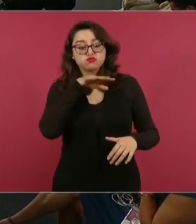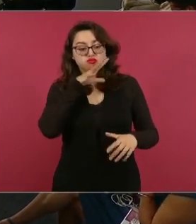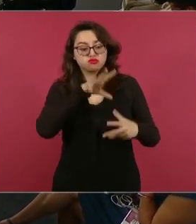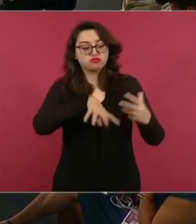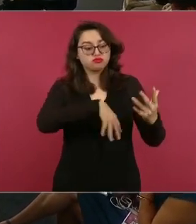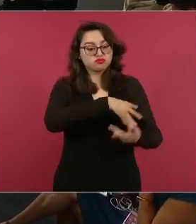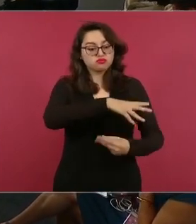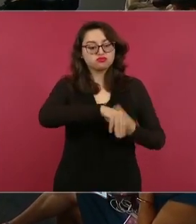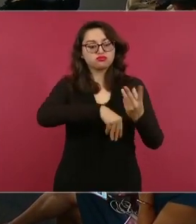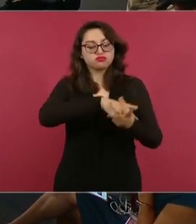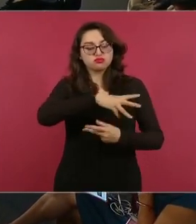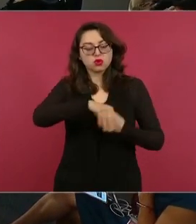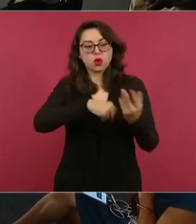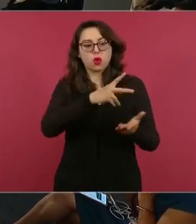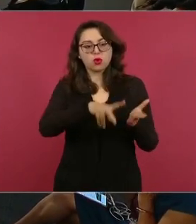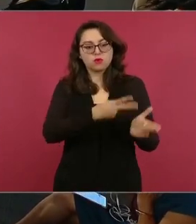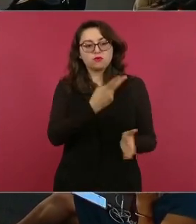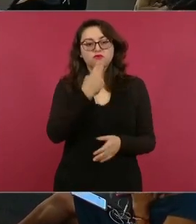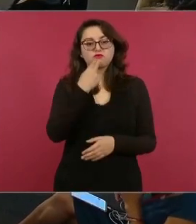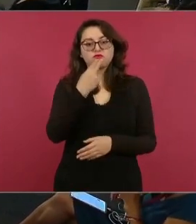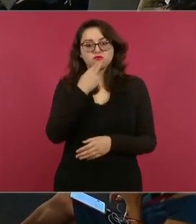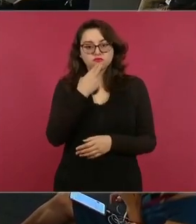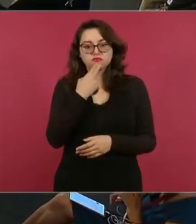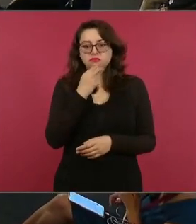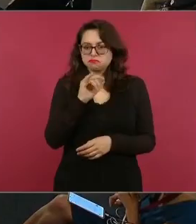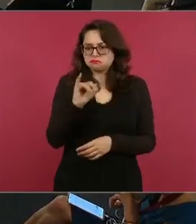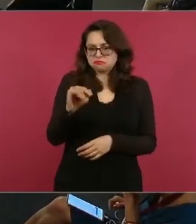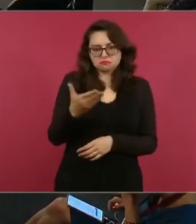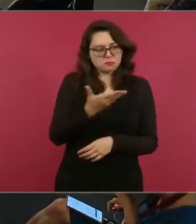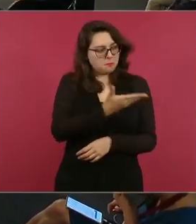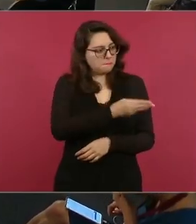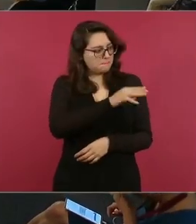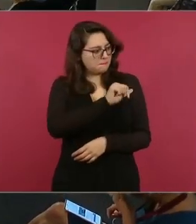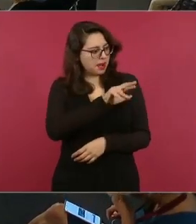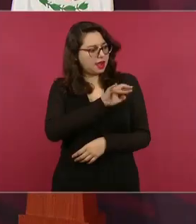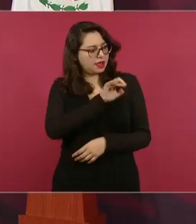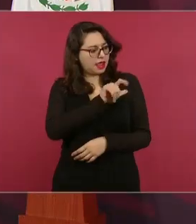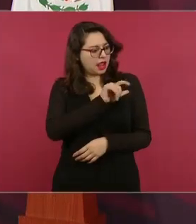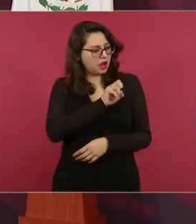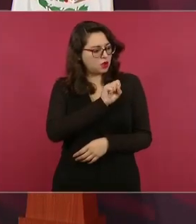María Luisa a ver si ahora